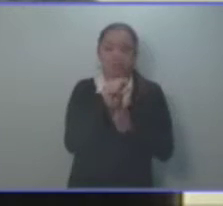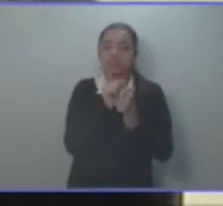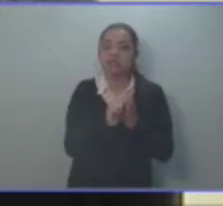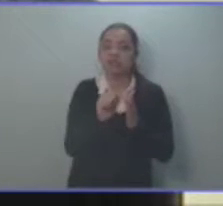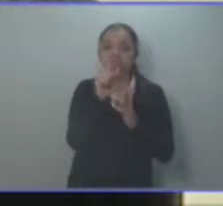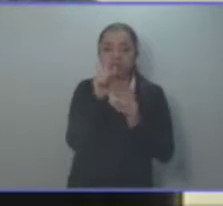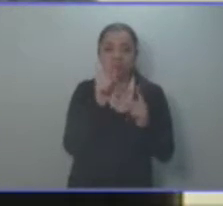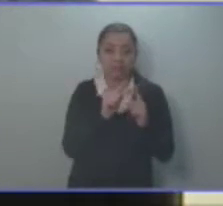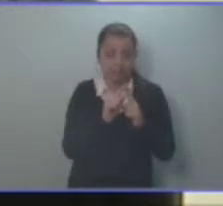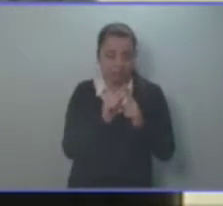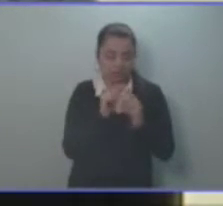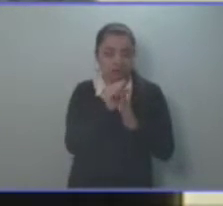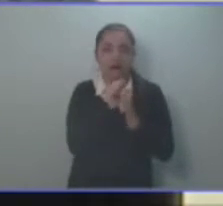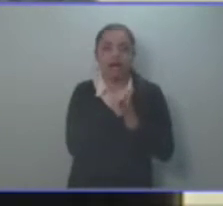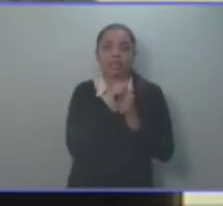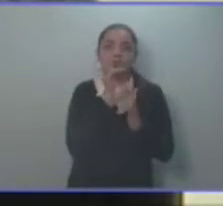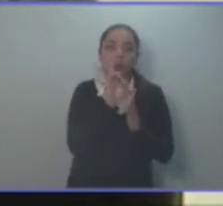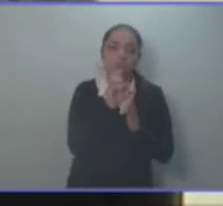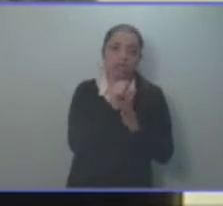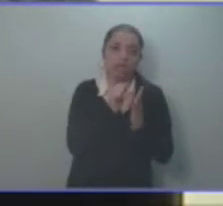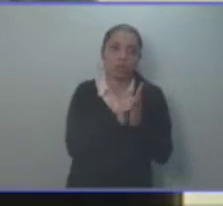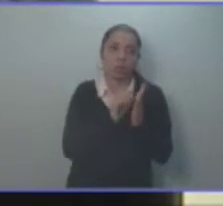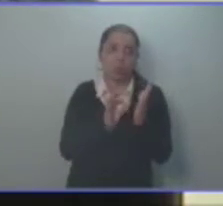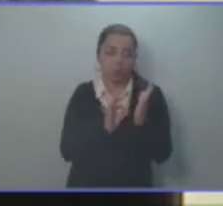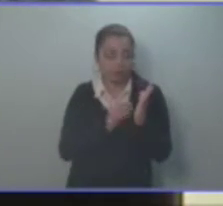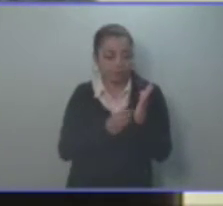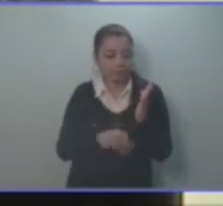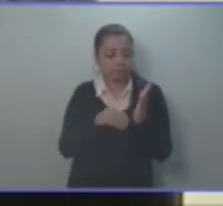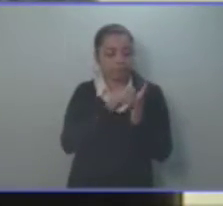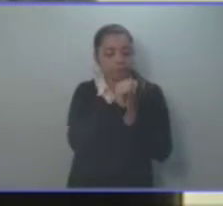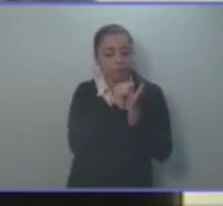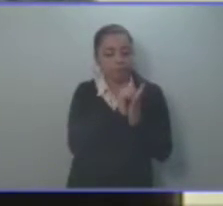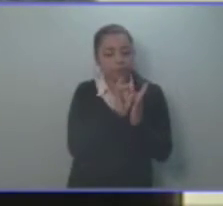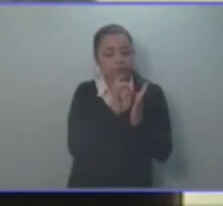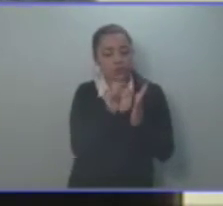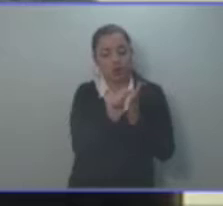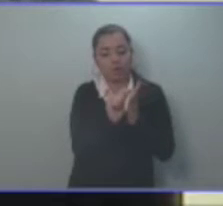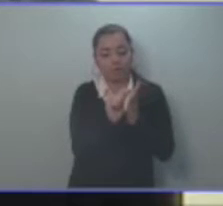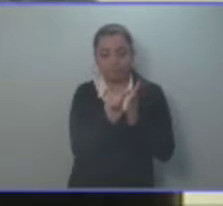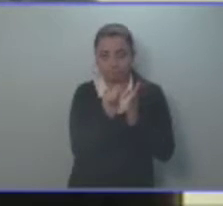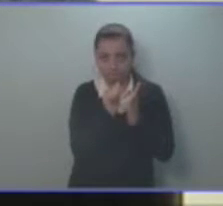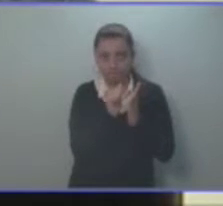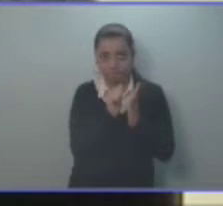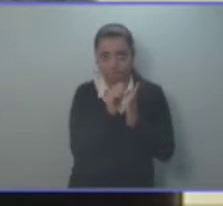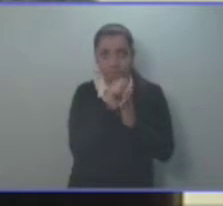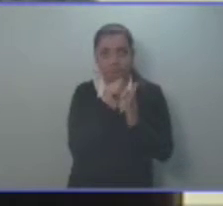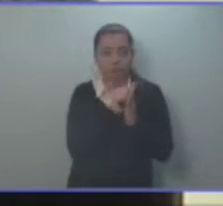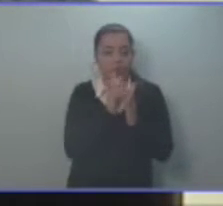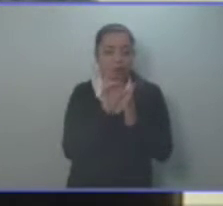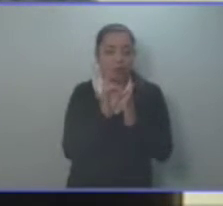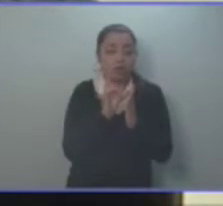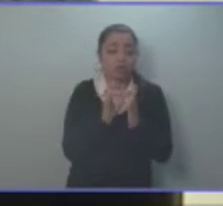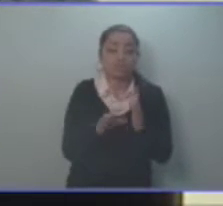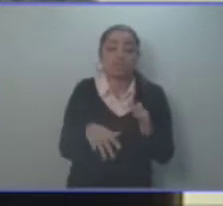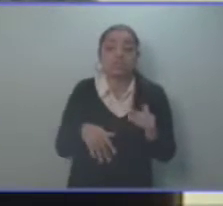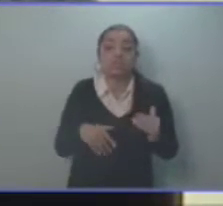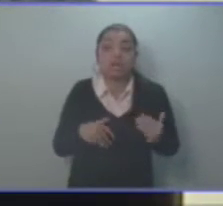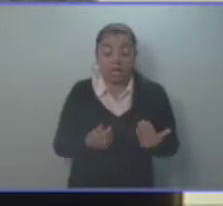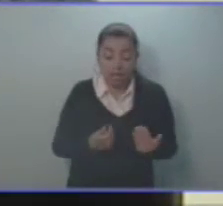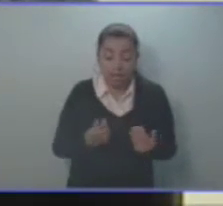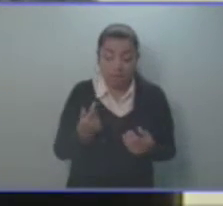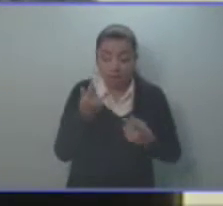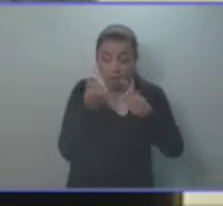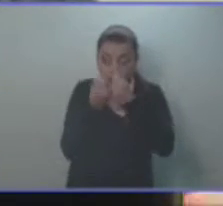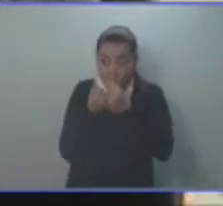intercálase entre artículos 8 y 9 el artículo 8A así. Artículo 8A, en caso que el monto de las